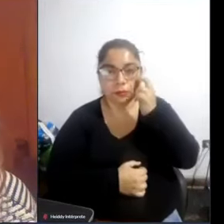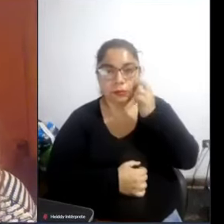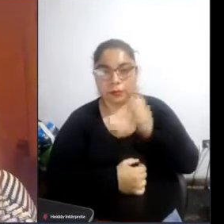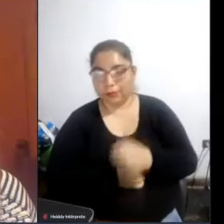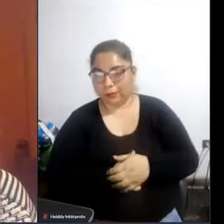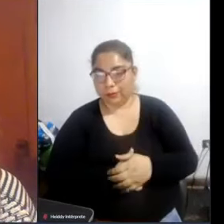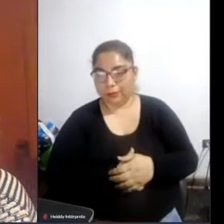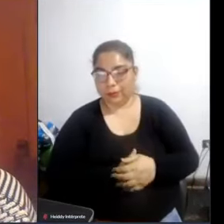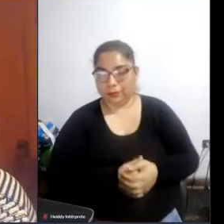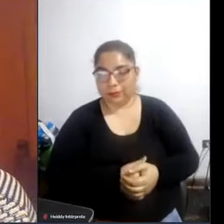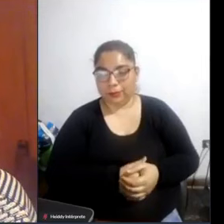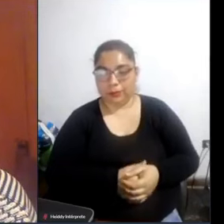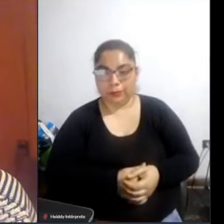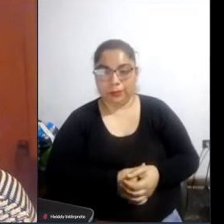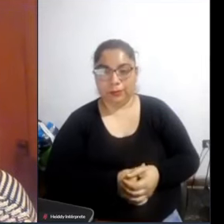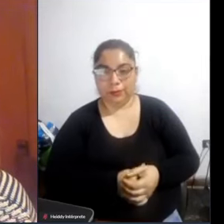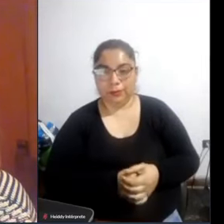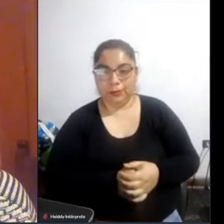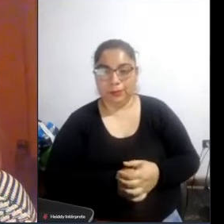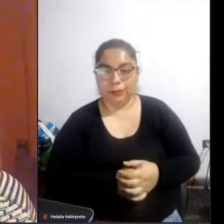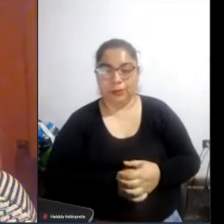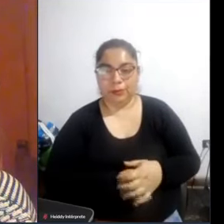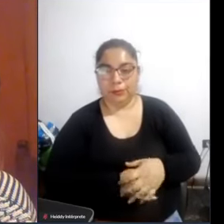hay un sitio por ahí que dice